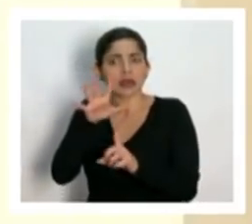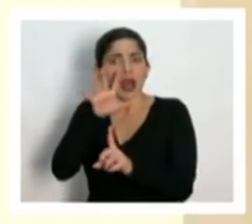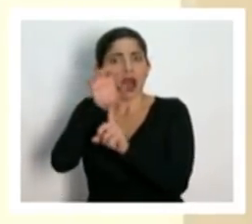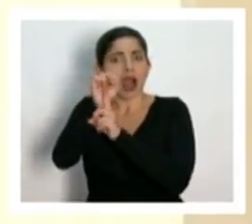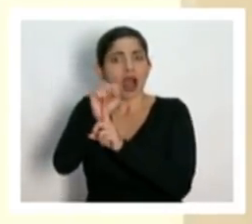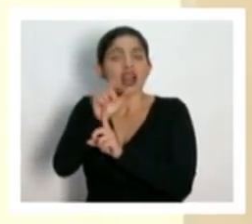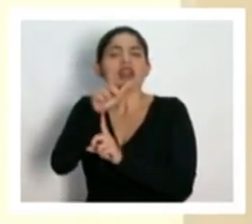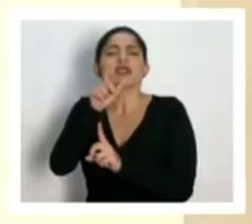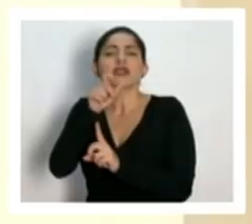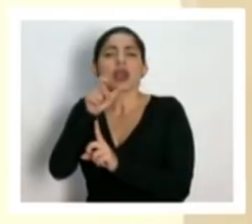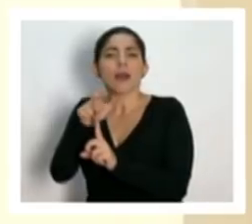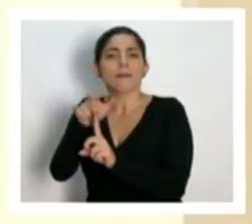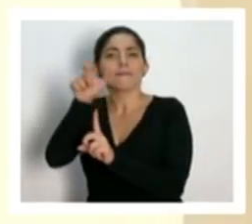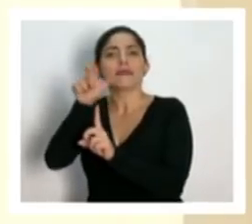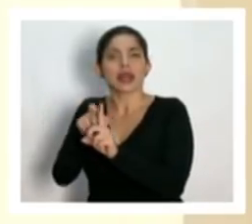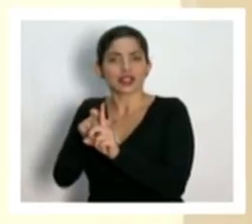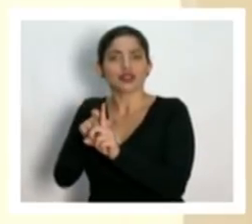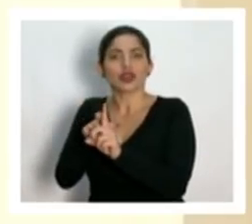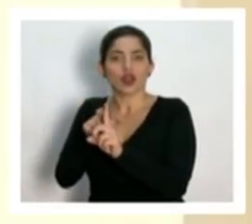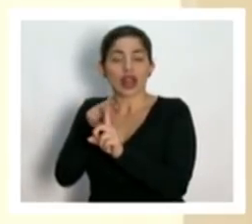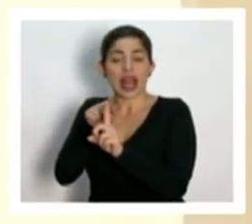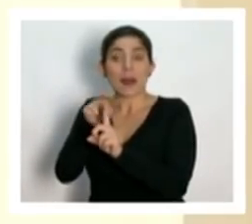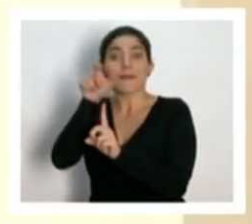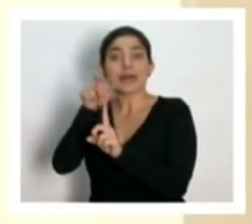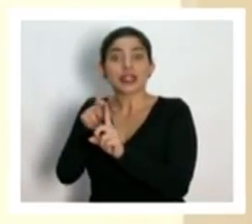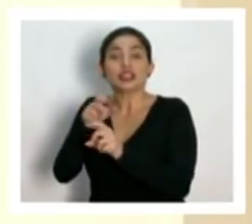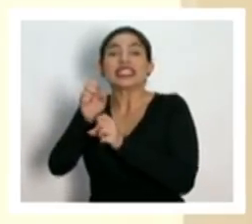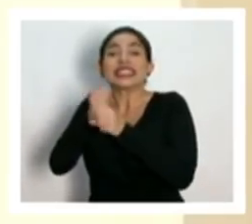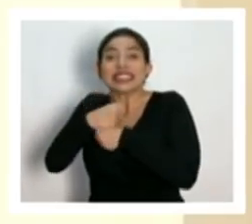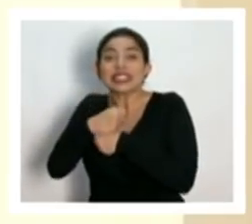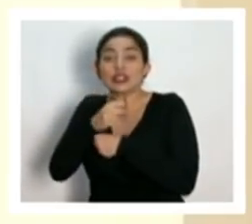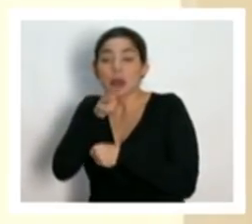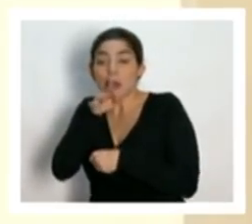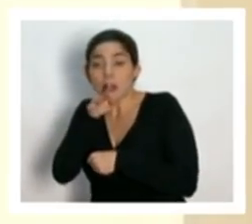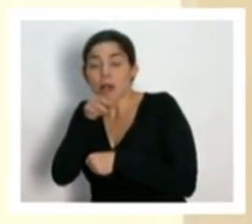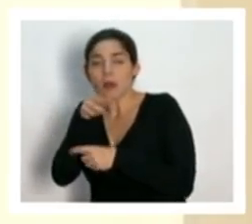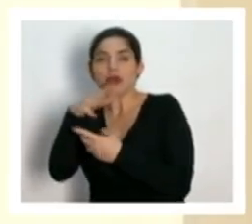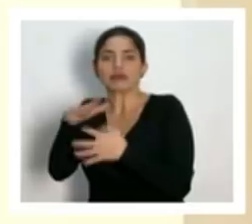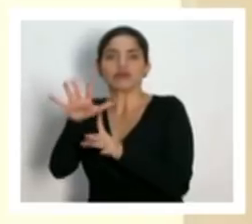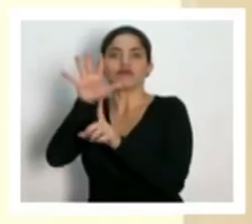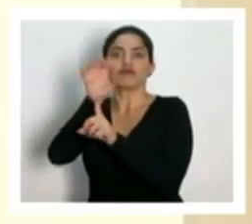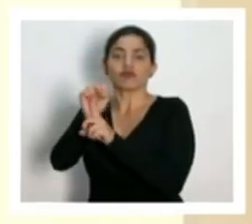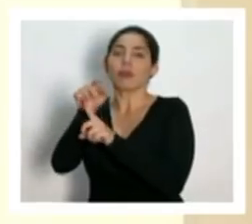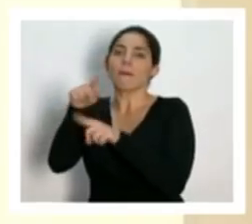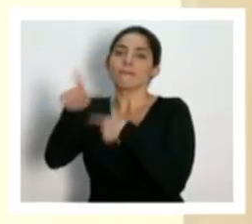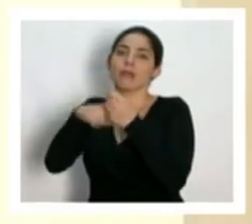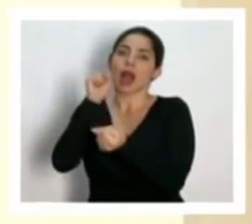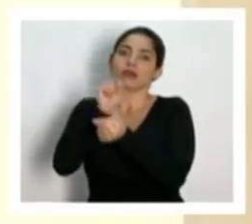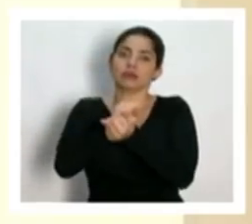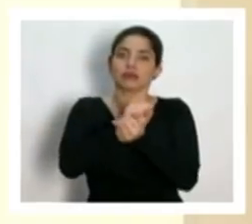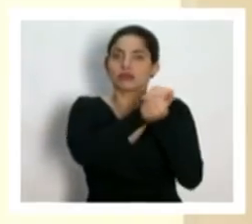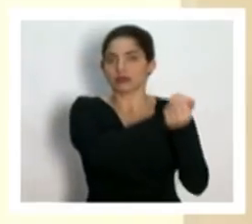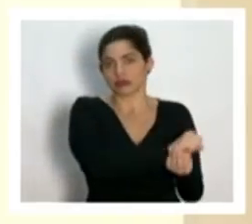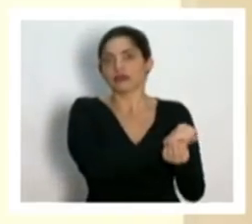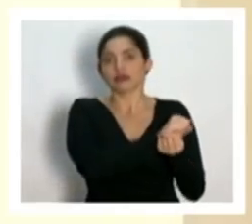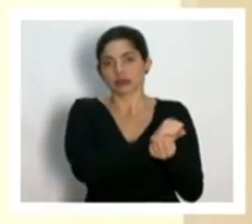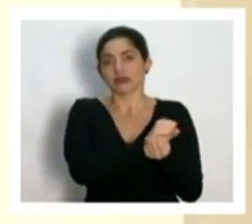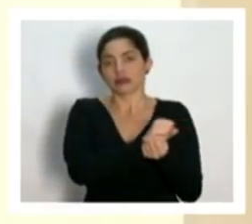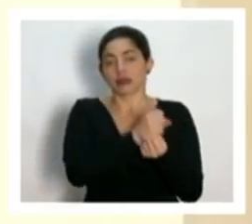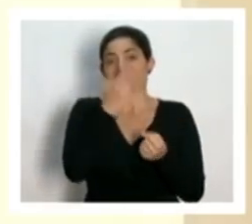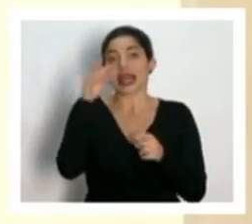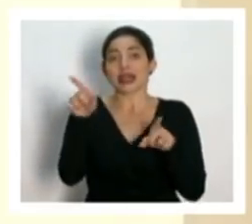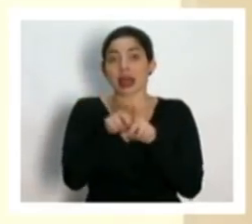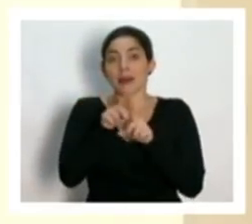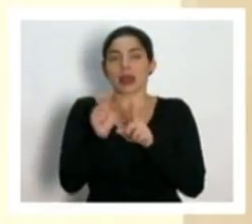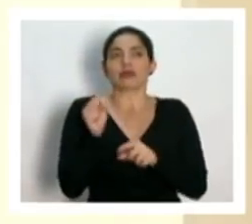que la persona efectivamente fue la que hizo el audio la que está identificada pues se le va a detener se le va a privar de libertad y presentar